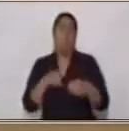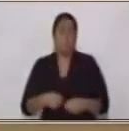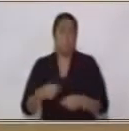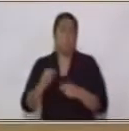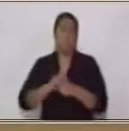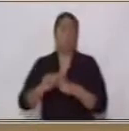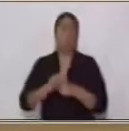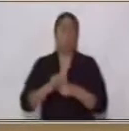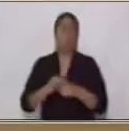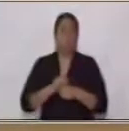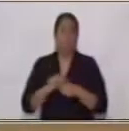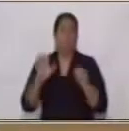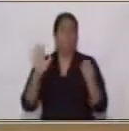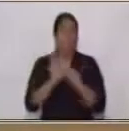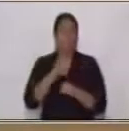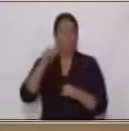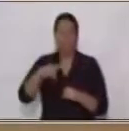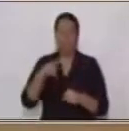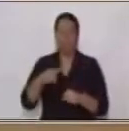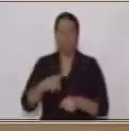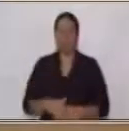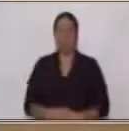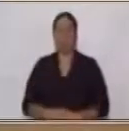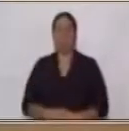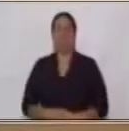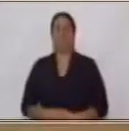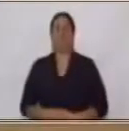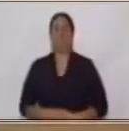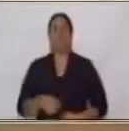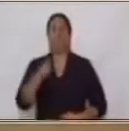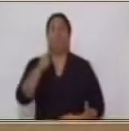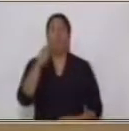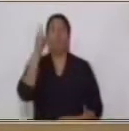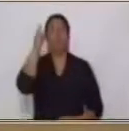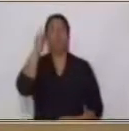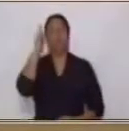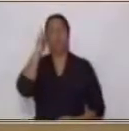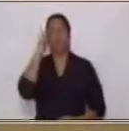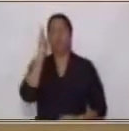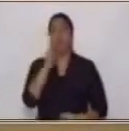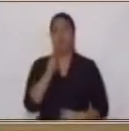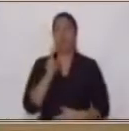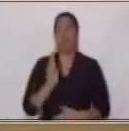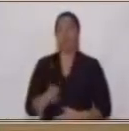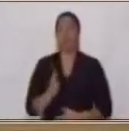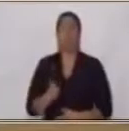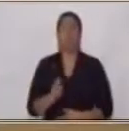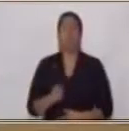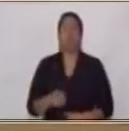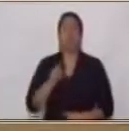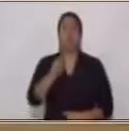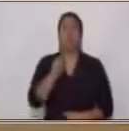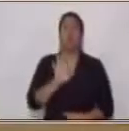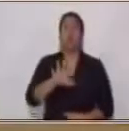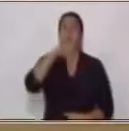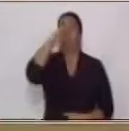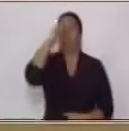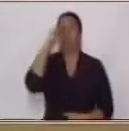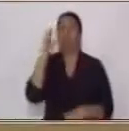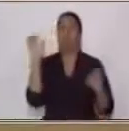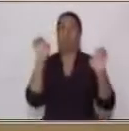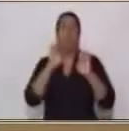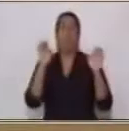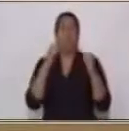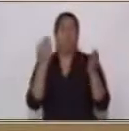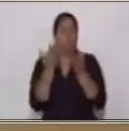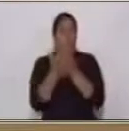completar la sesión de hoy muy bien ten presente por favor guardar tus trabajos y ejercicios en tu portafolio